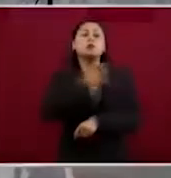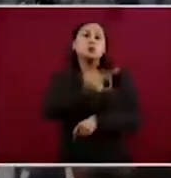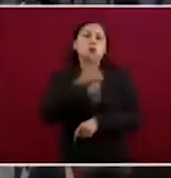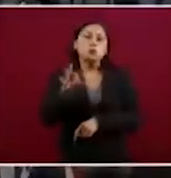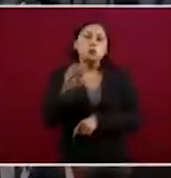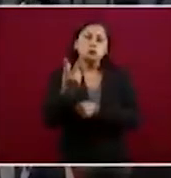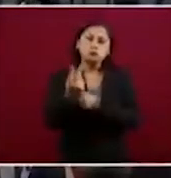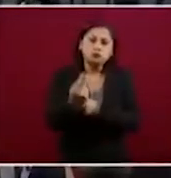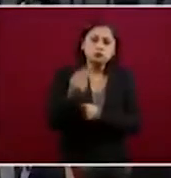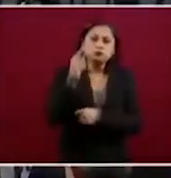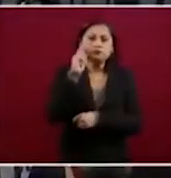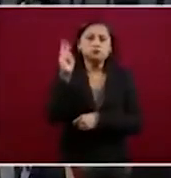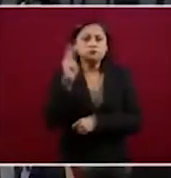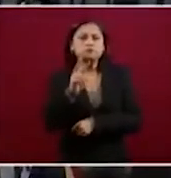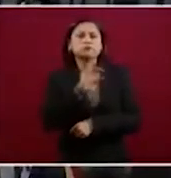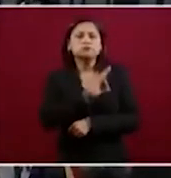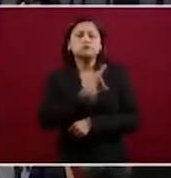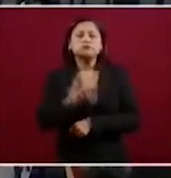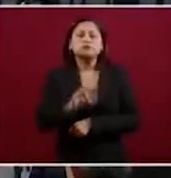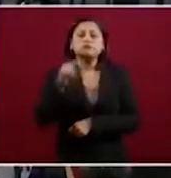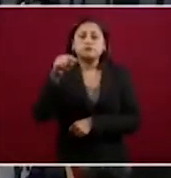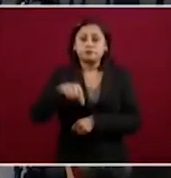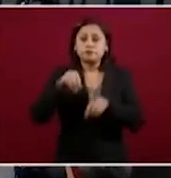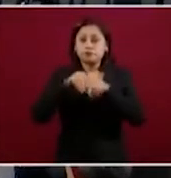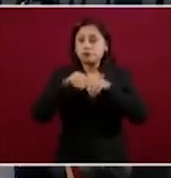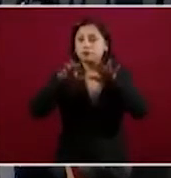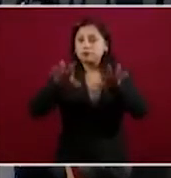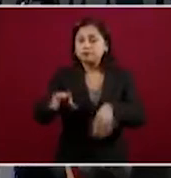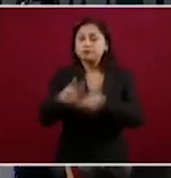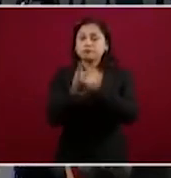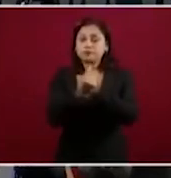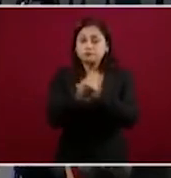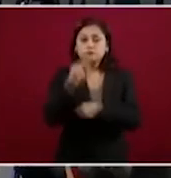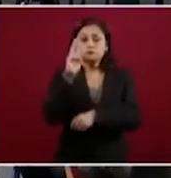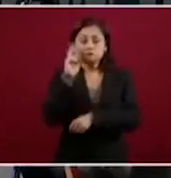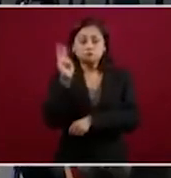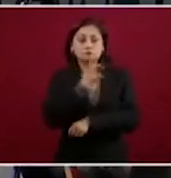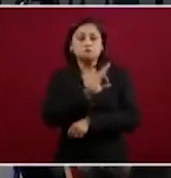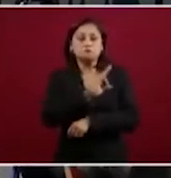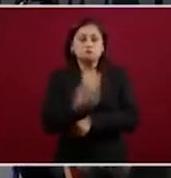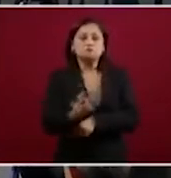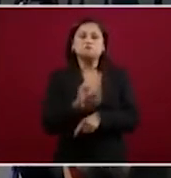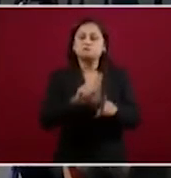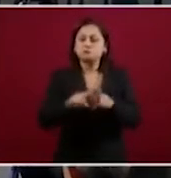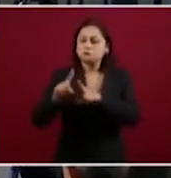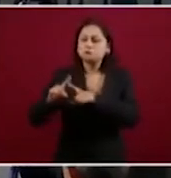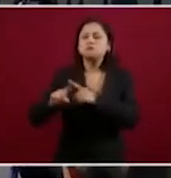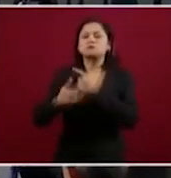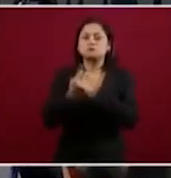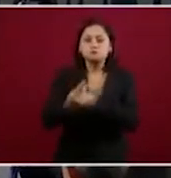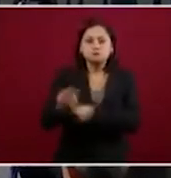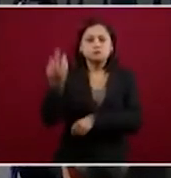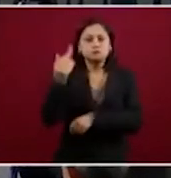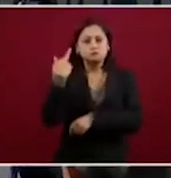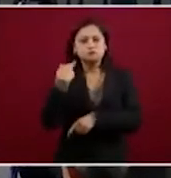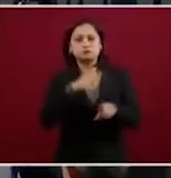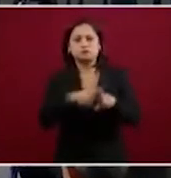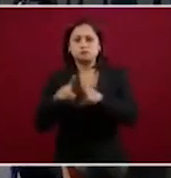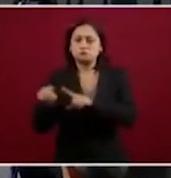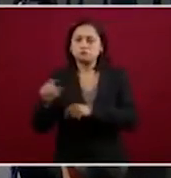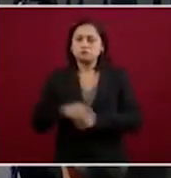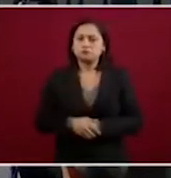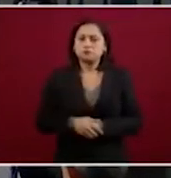que ha organizado una transmisión de las actividades conmemorativas a través de diversos medios públicos que